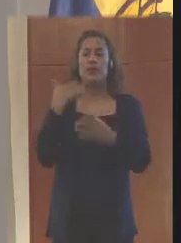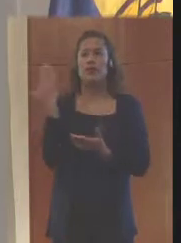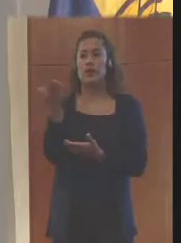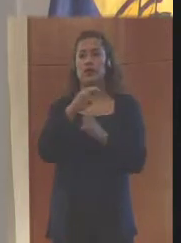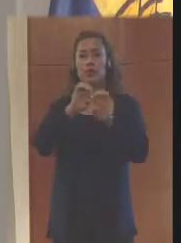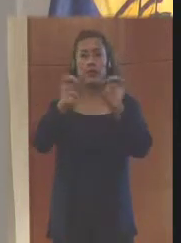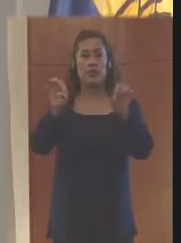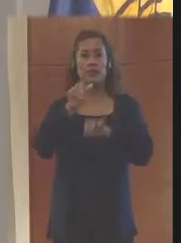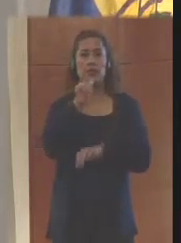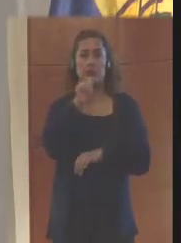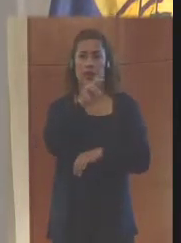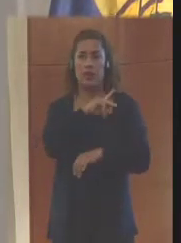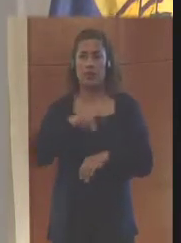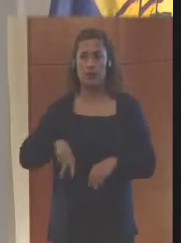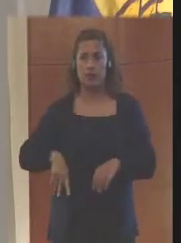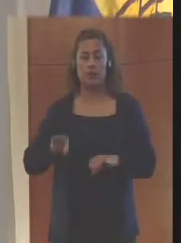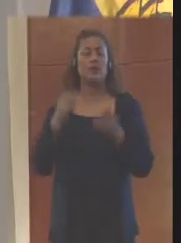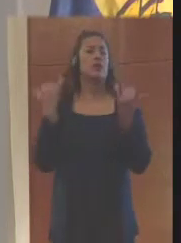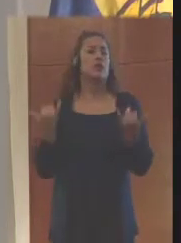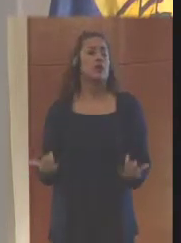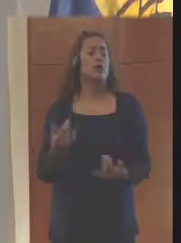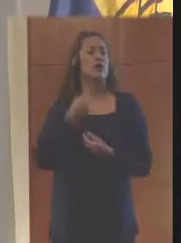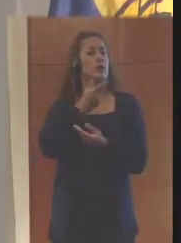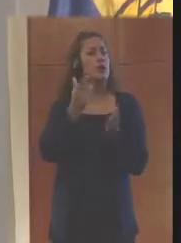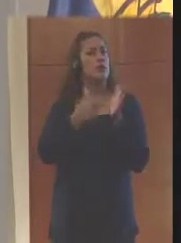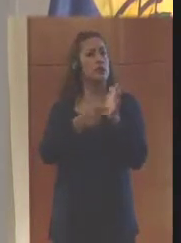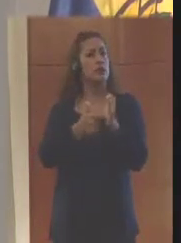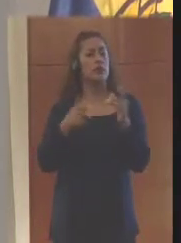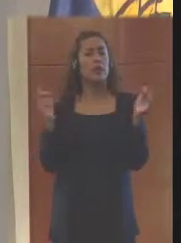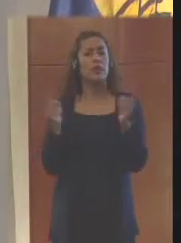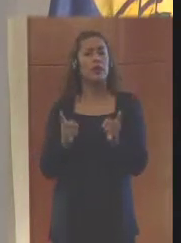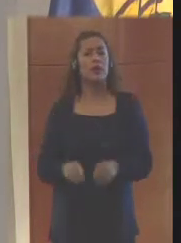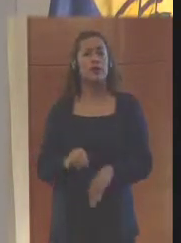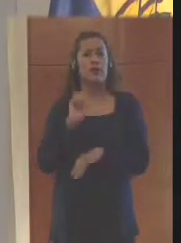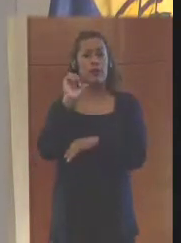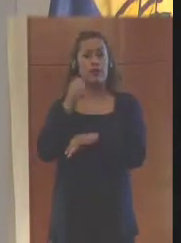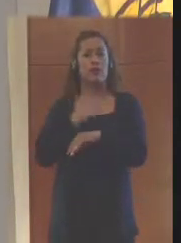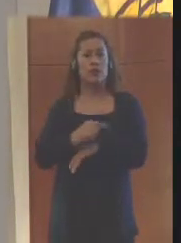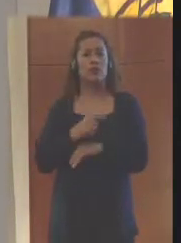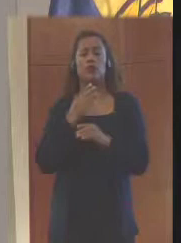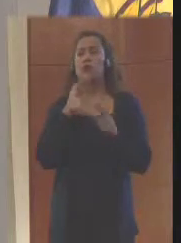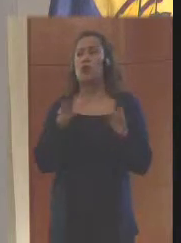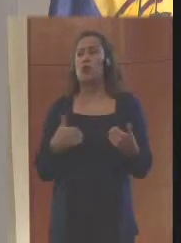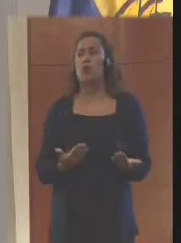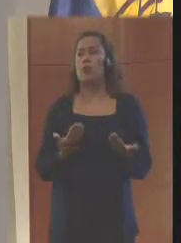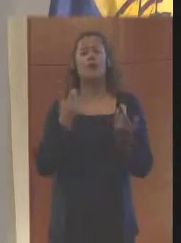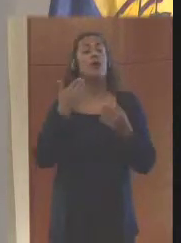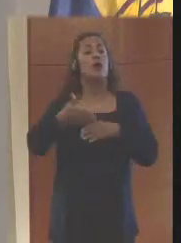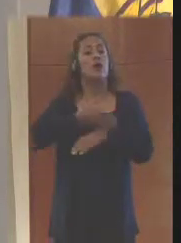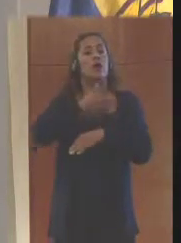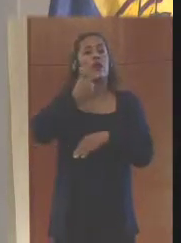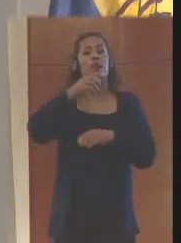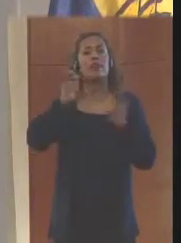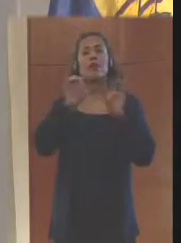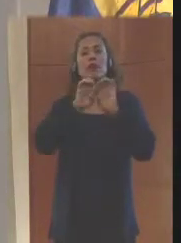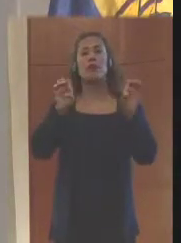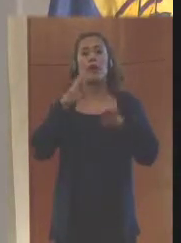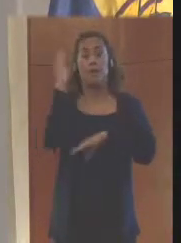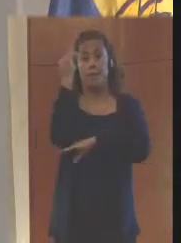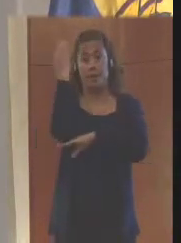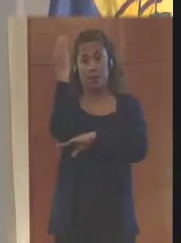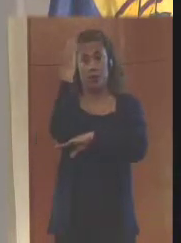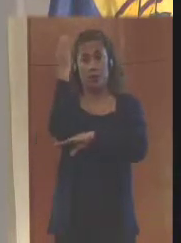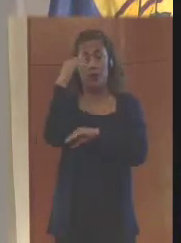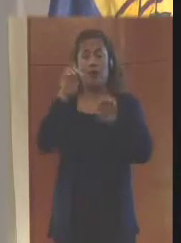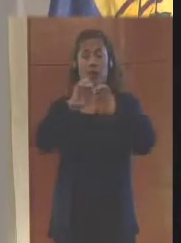privado. Es lo que queremos mostrar muy brevemente en estos diez minutos, cómo desde el sector privado colombiano nos